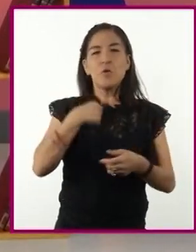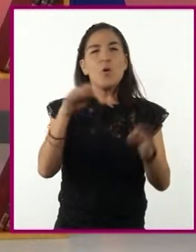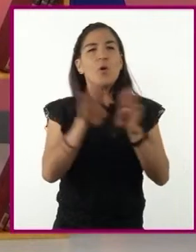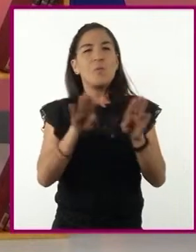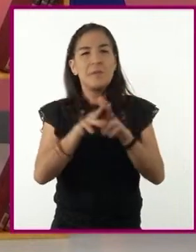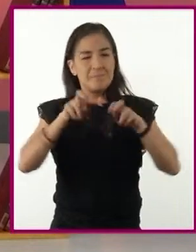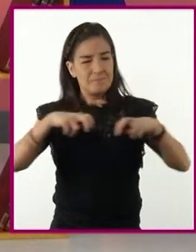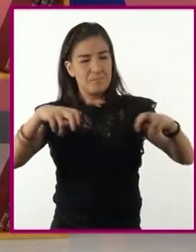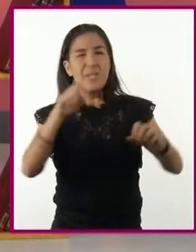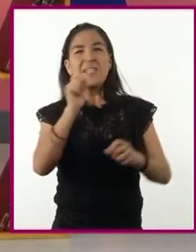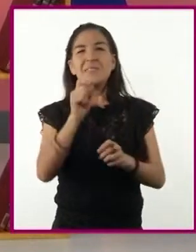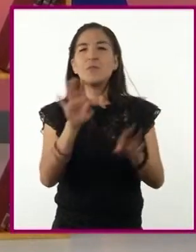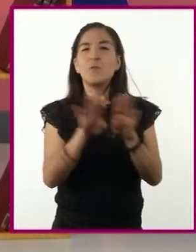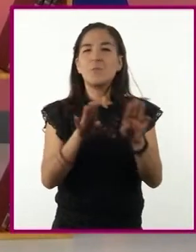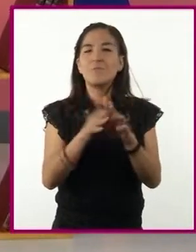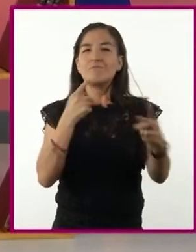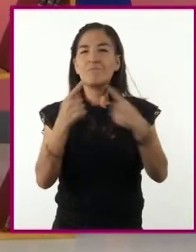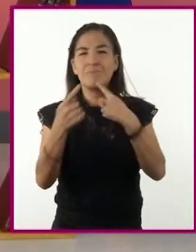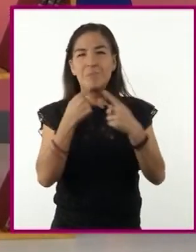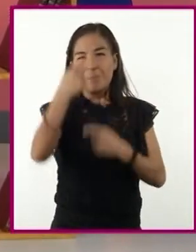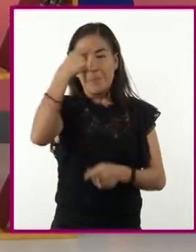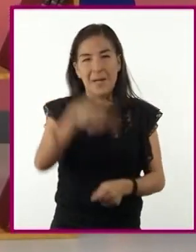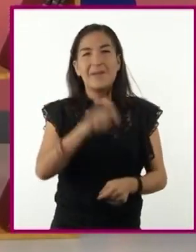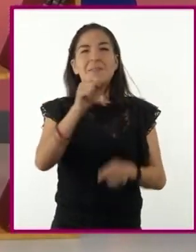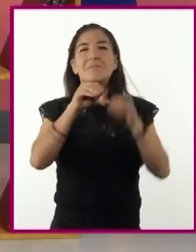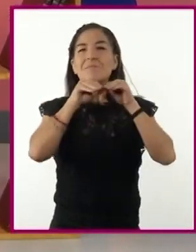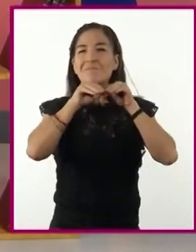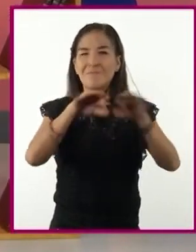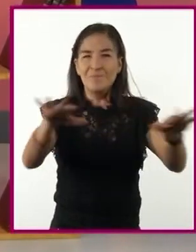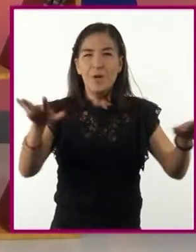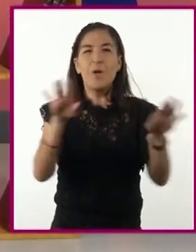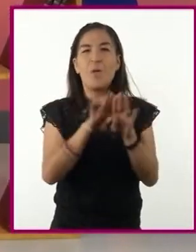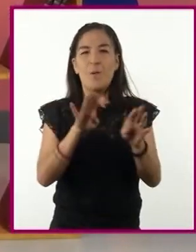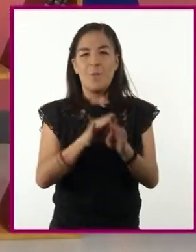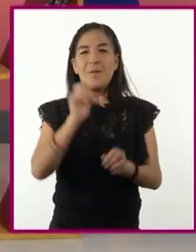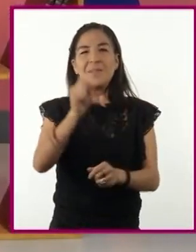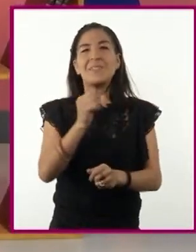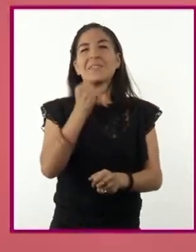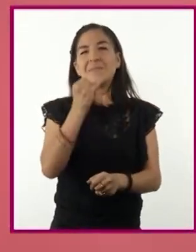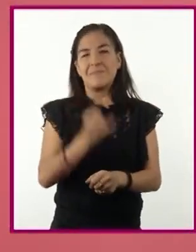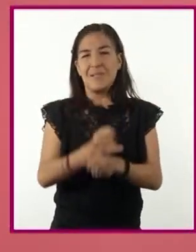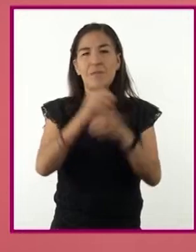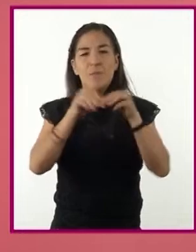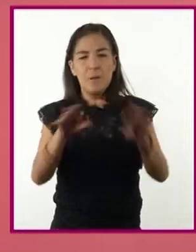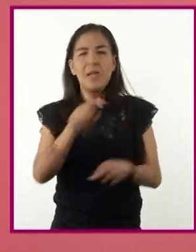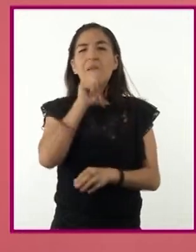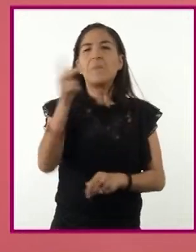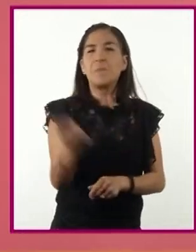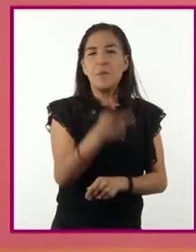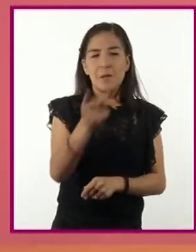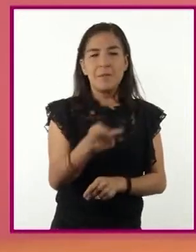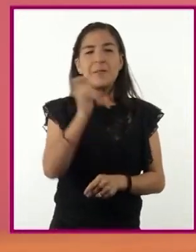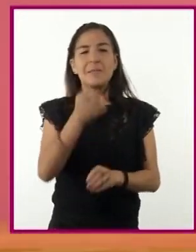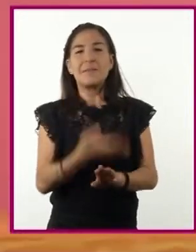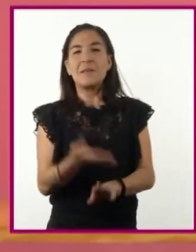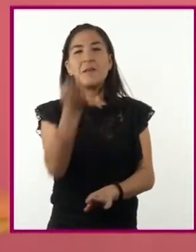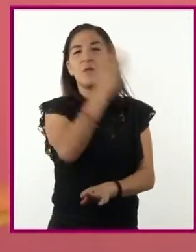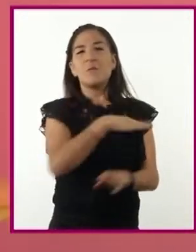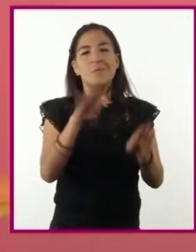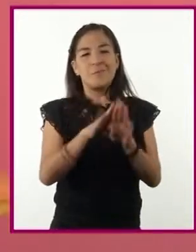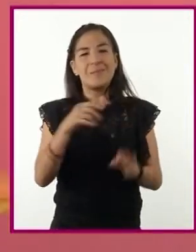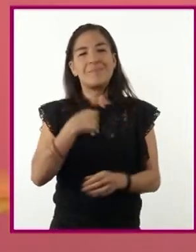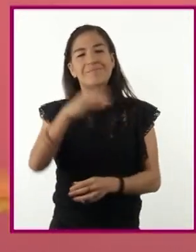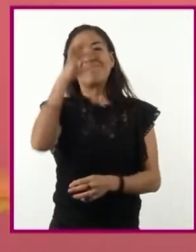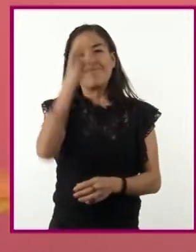discusión sobre el impacto de los medios masivos de difusión y son parte de las preguntas que en aquel momento ya no pude